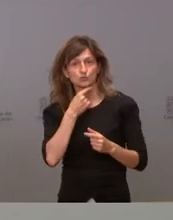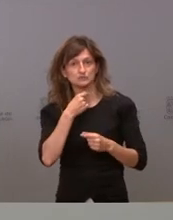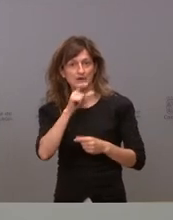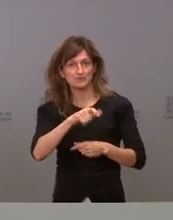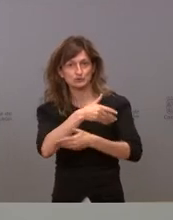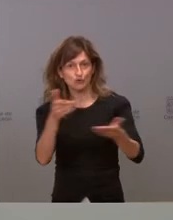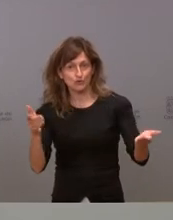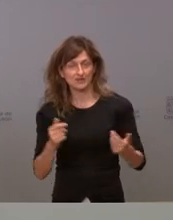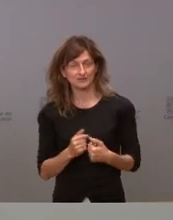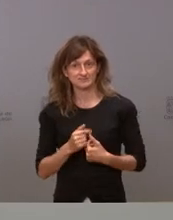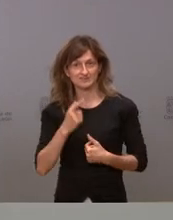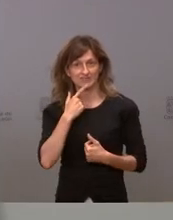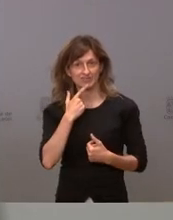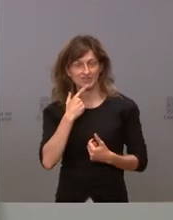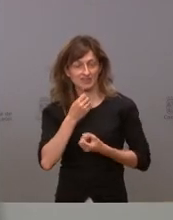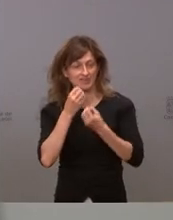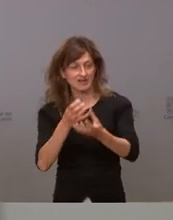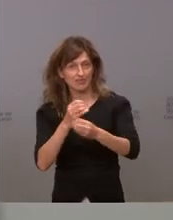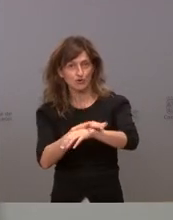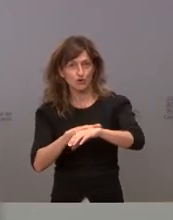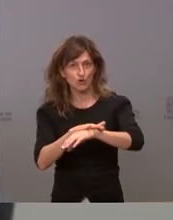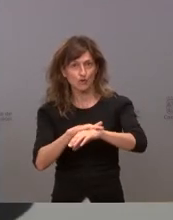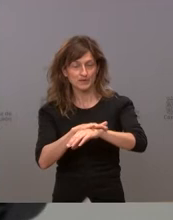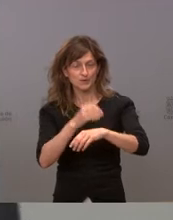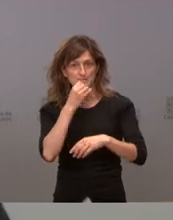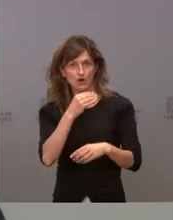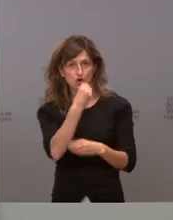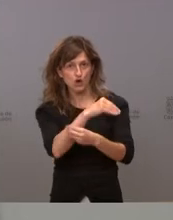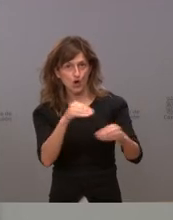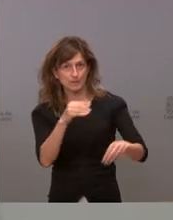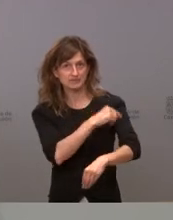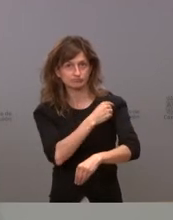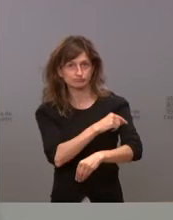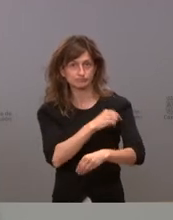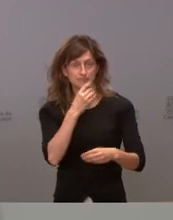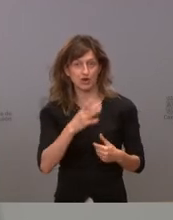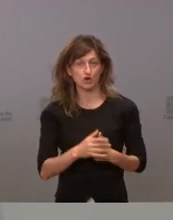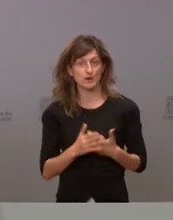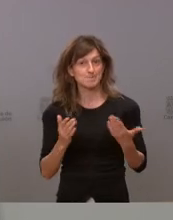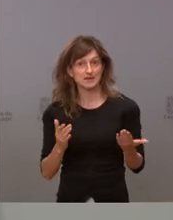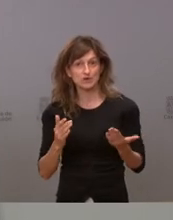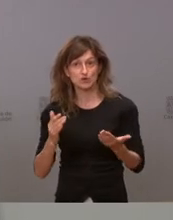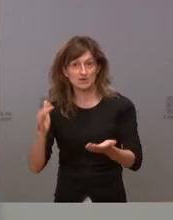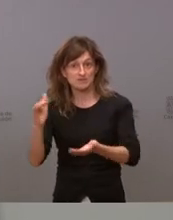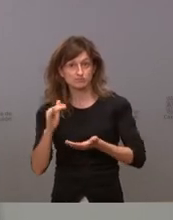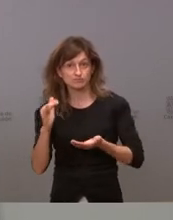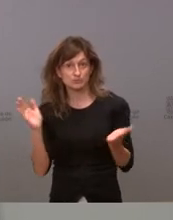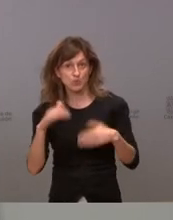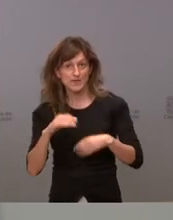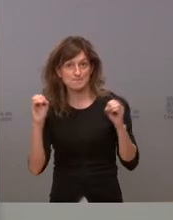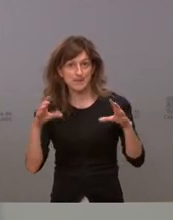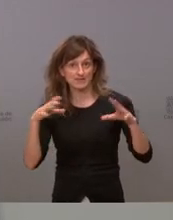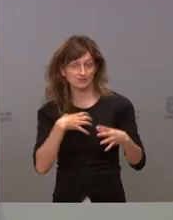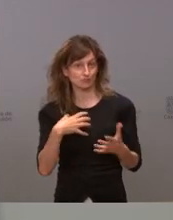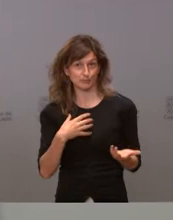ocurre mucho con las declaraciones del gobierno que dicen ah bueno pues claro pues vacuna a estos señores o haz pero es que no hay magia en esto sin dosis